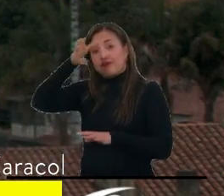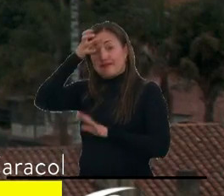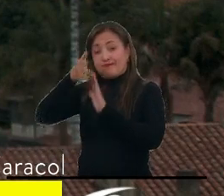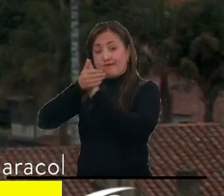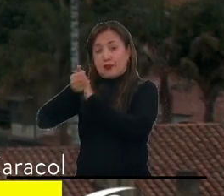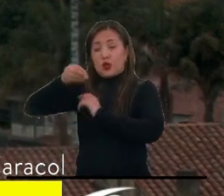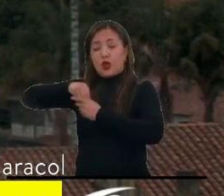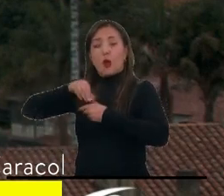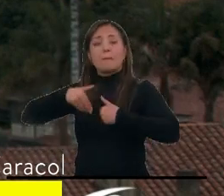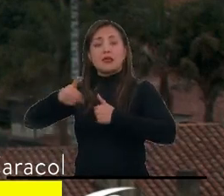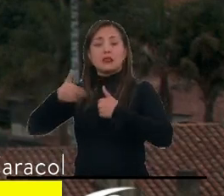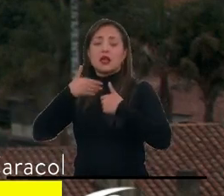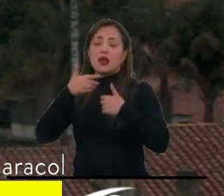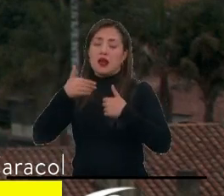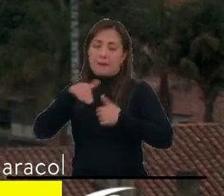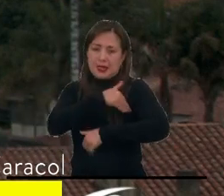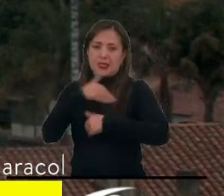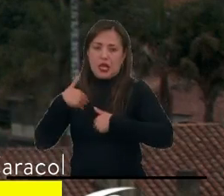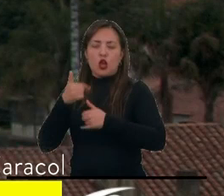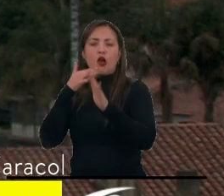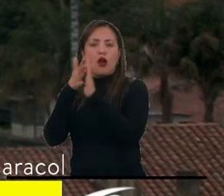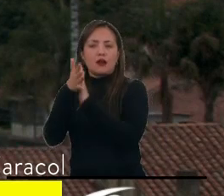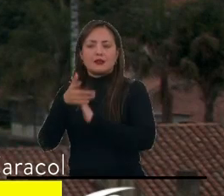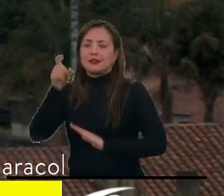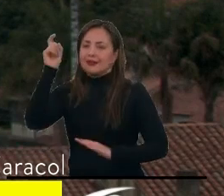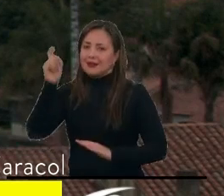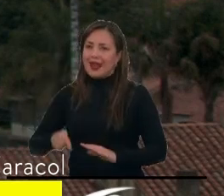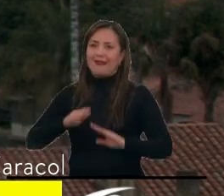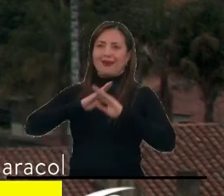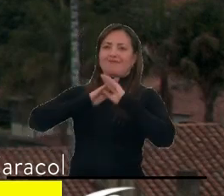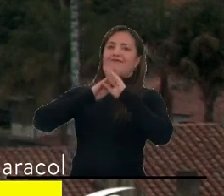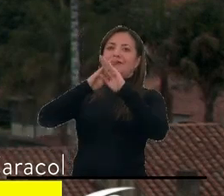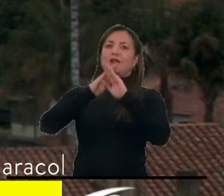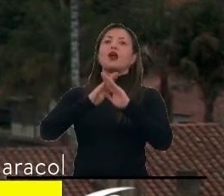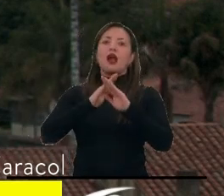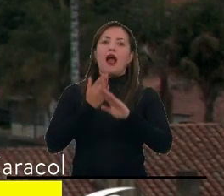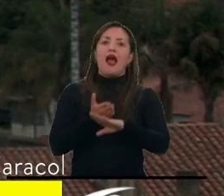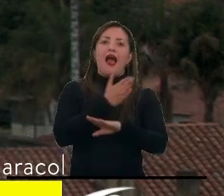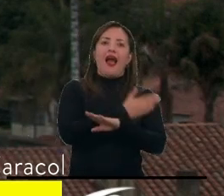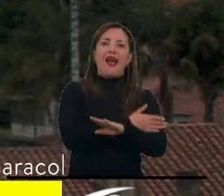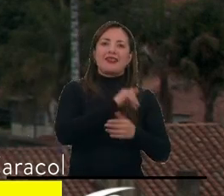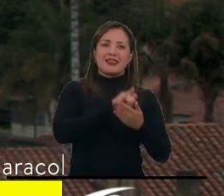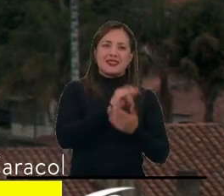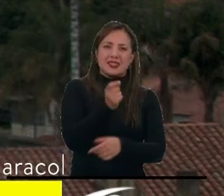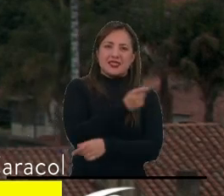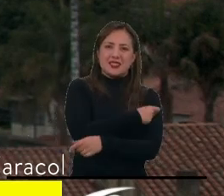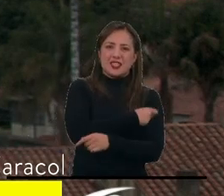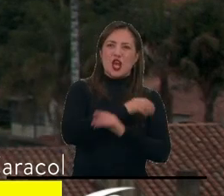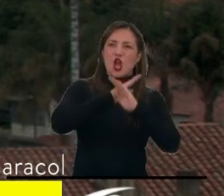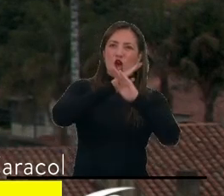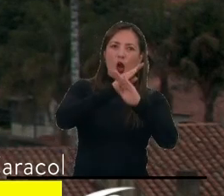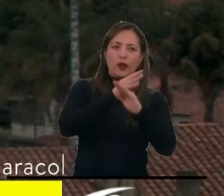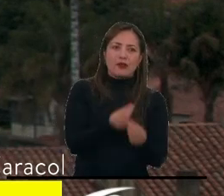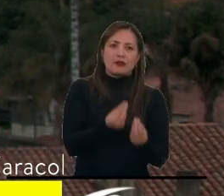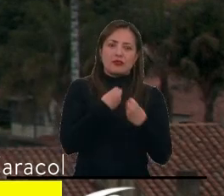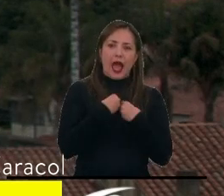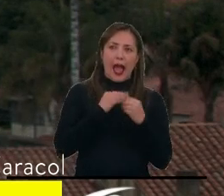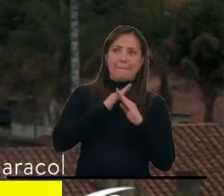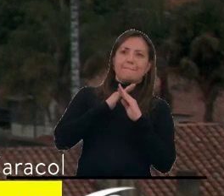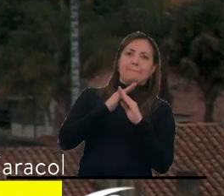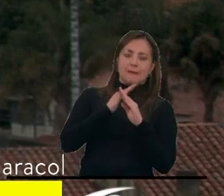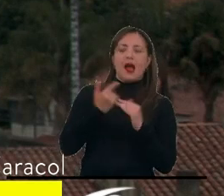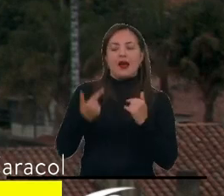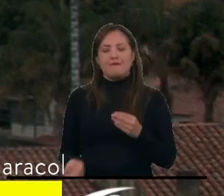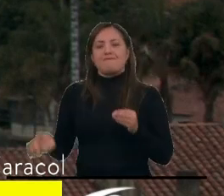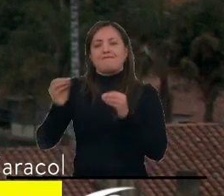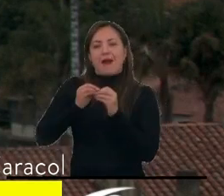advierte que es necesario poder mantener esa inmunidad que en algún momento brindó el biológico de la vacuna contra el COVID-19. Pues recordemos que